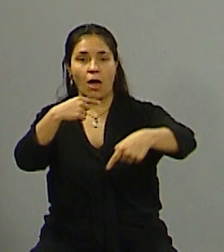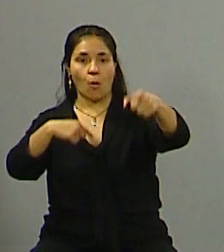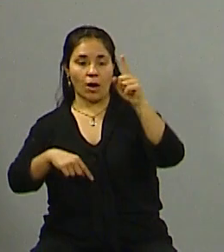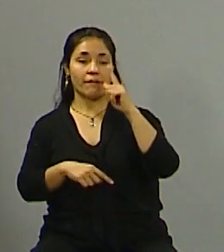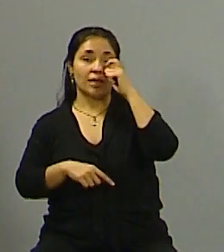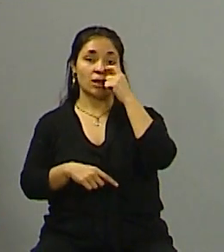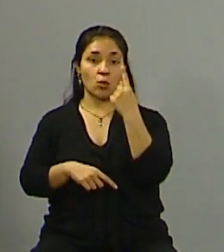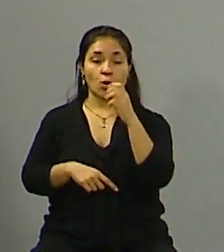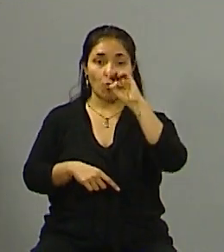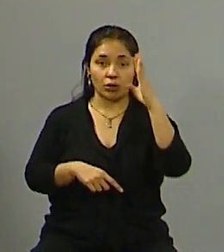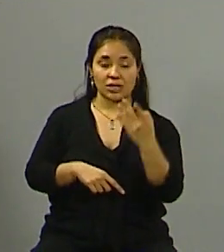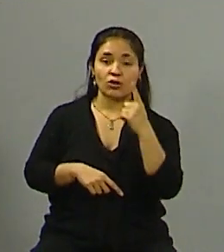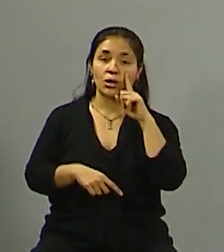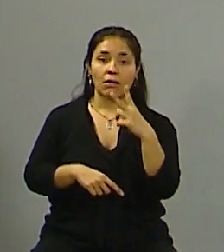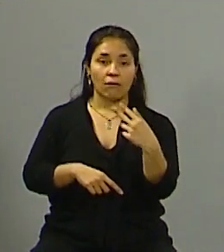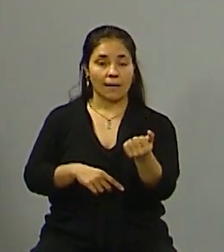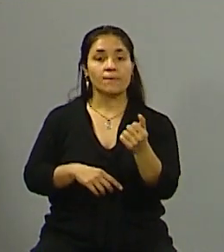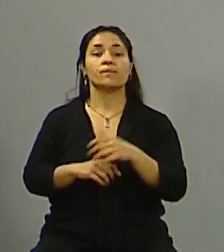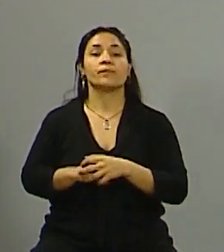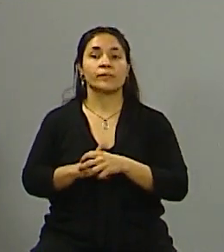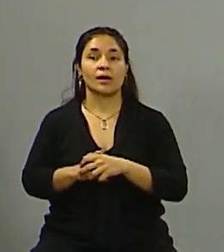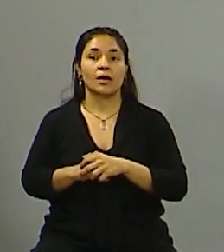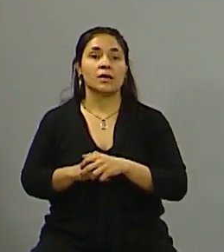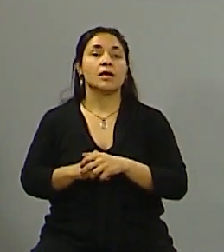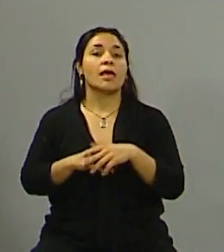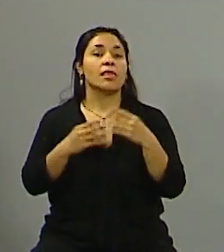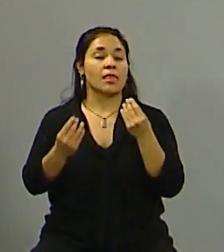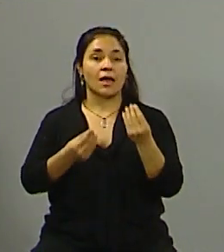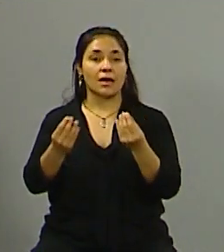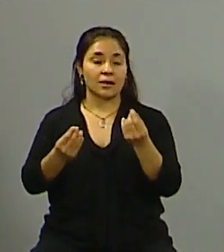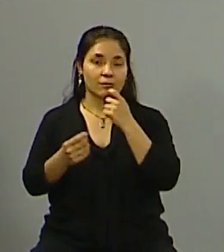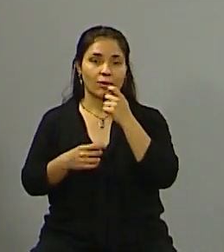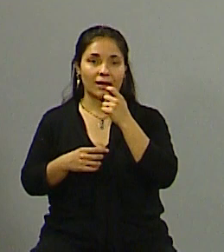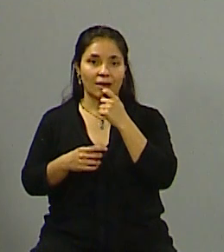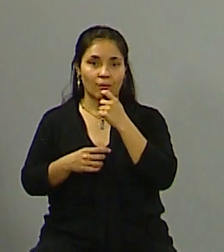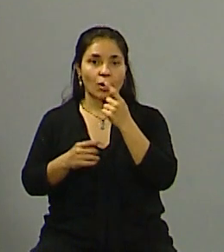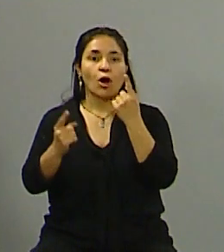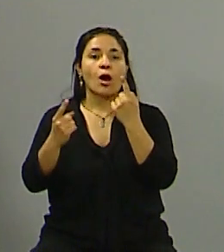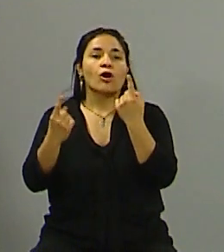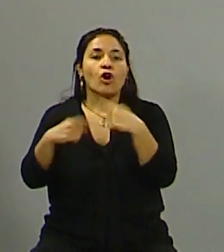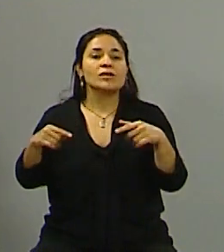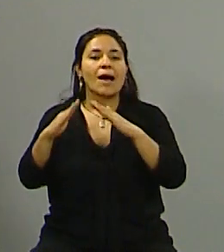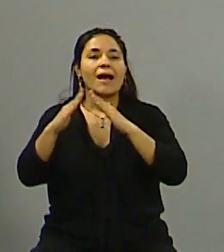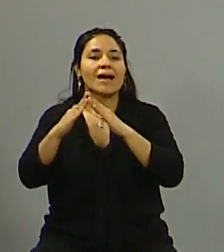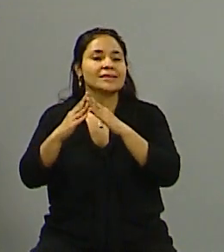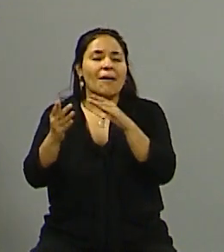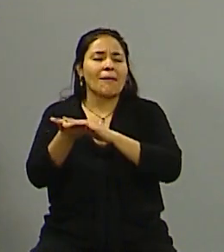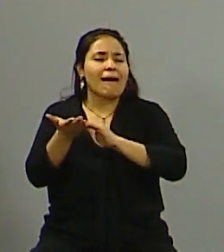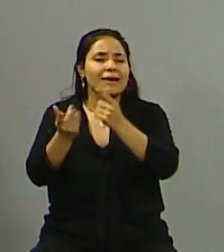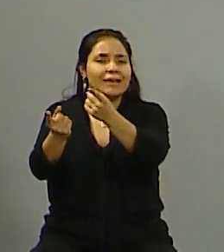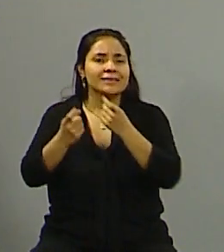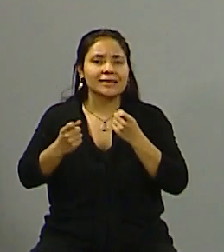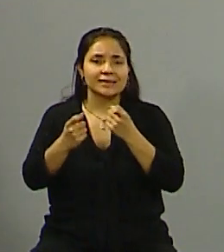% del IVA del total de la canasta básica de Argentina para los